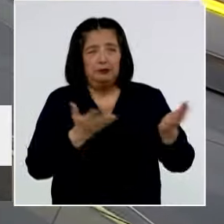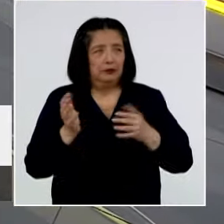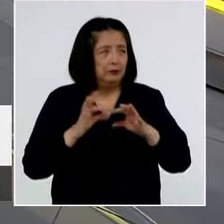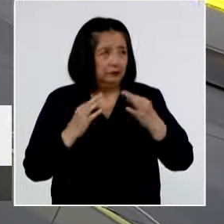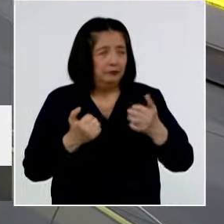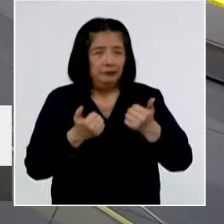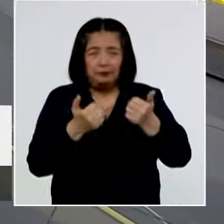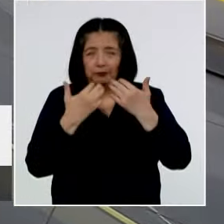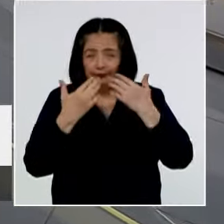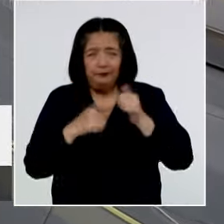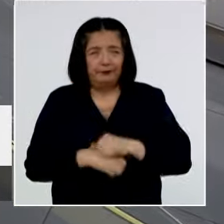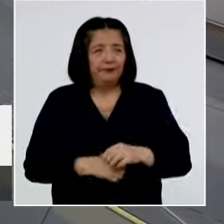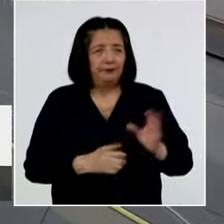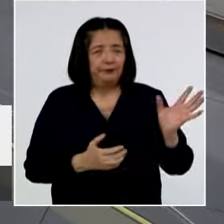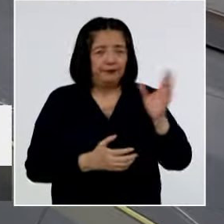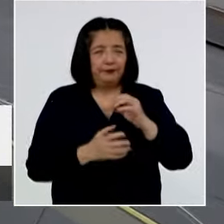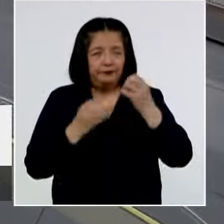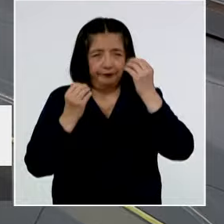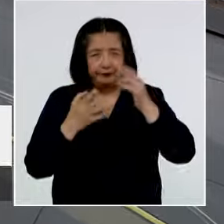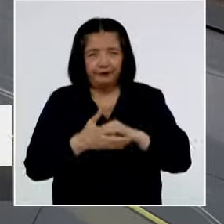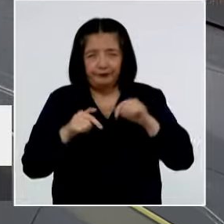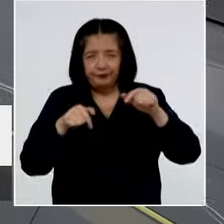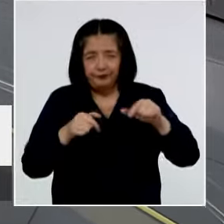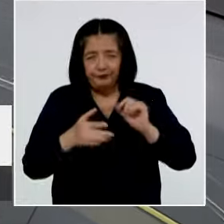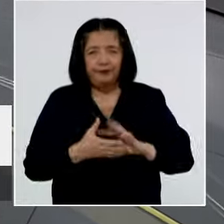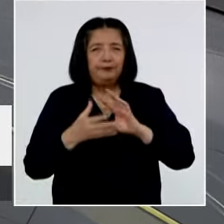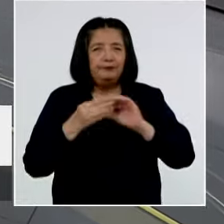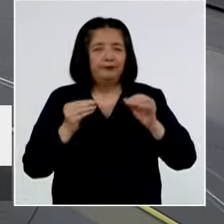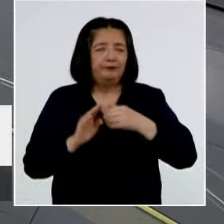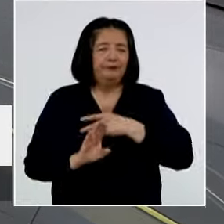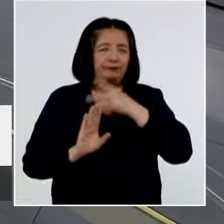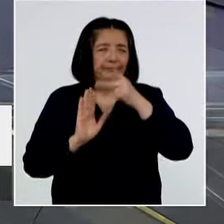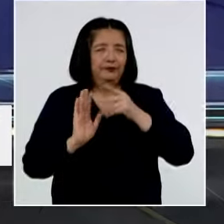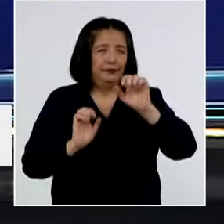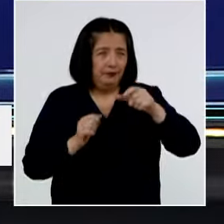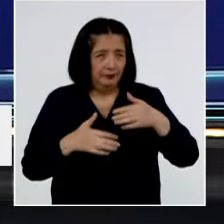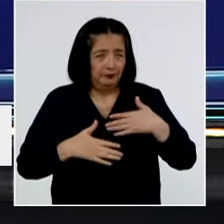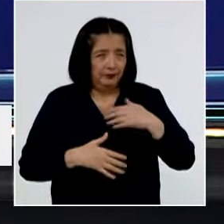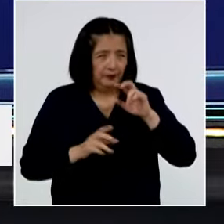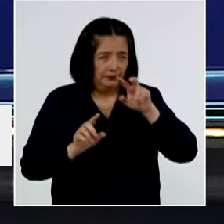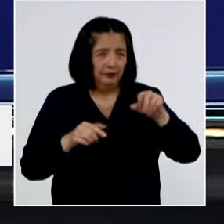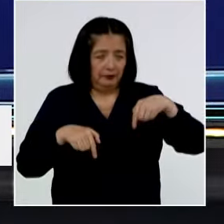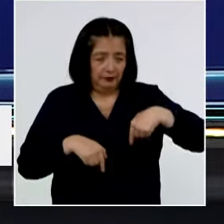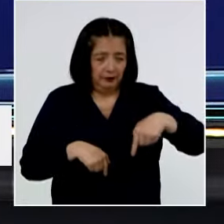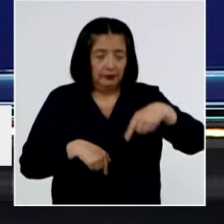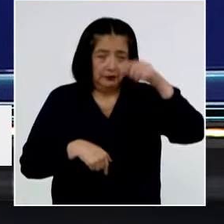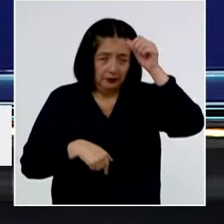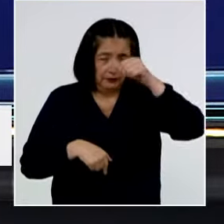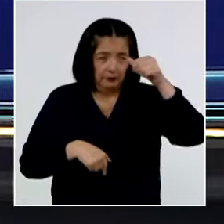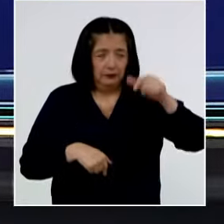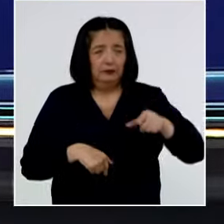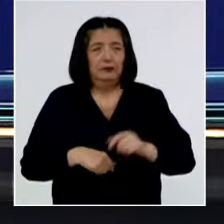Muchísimas gracias, José, por toda la información, por este documental que muy pronto usted va a poder disfrutar desde este domingo en su pantalla.